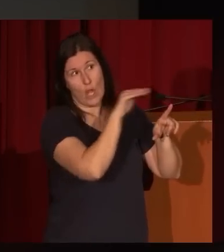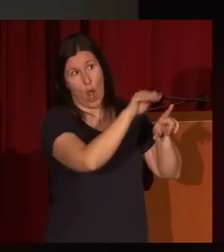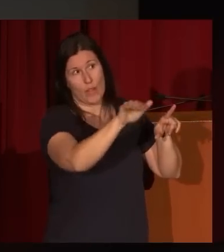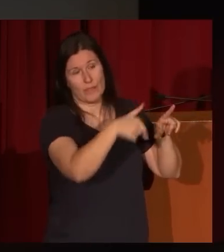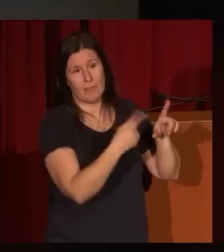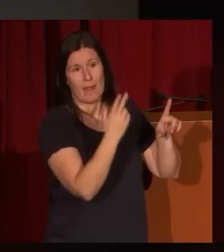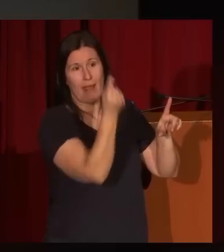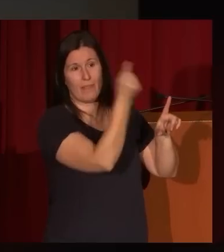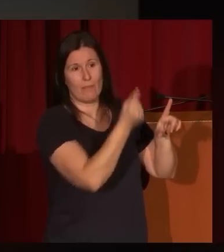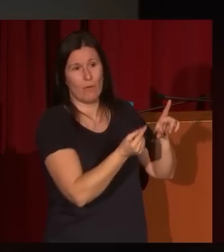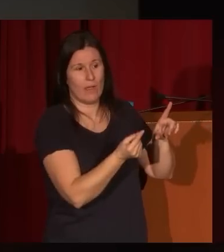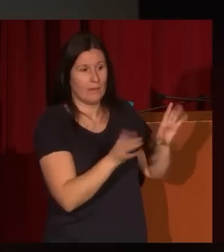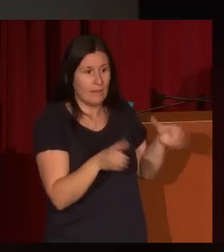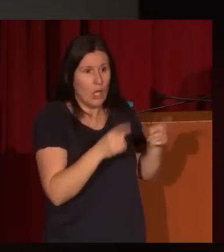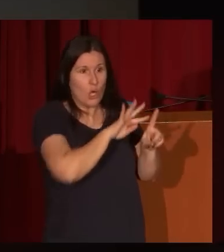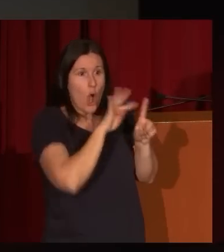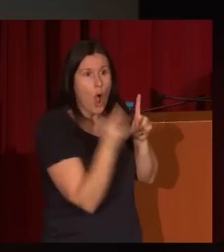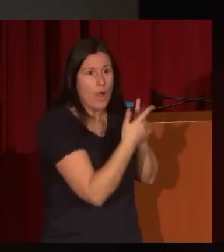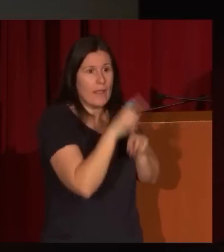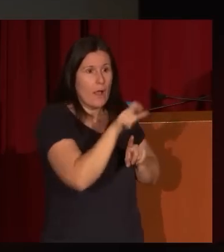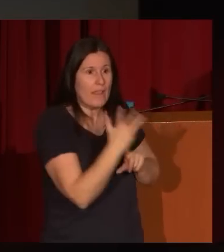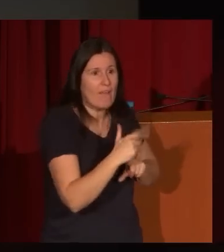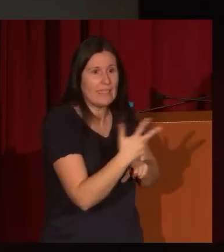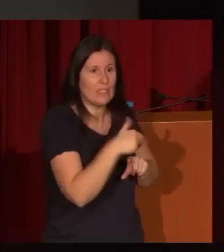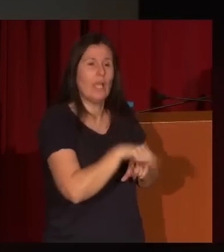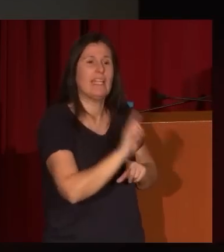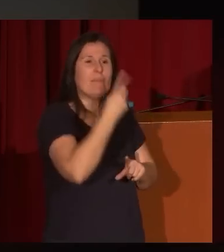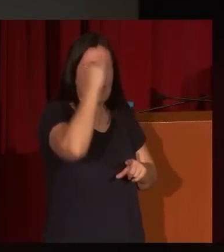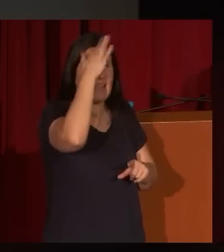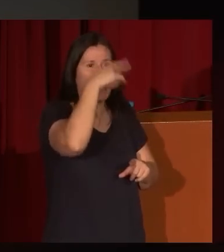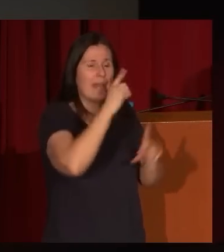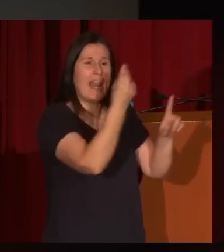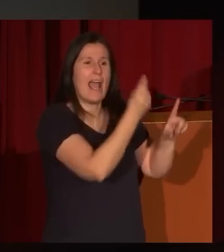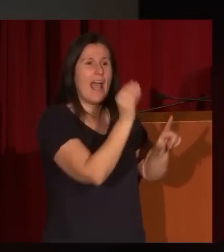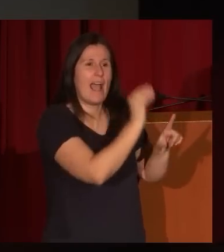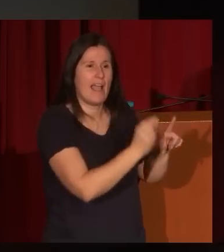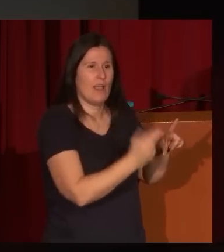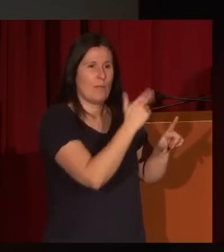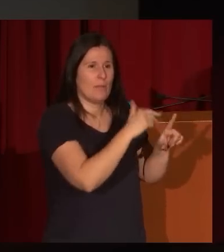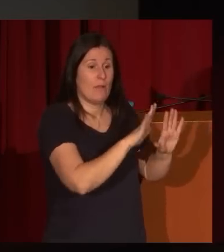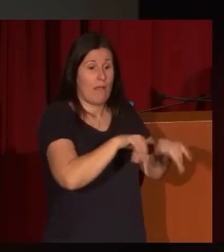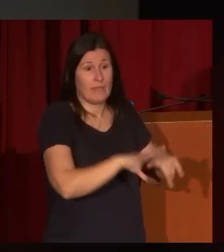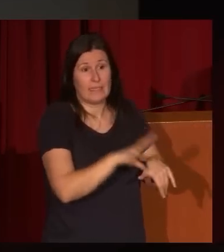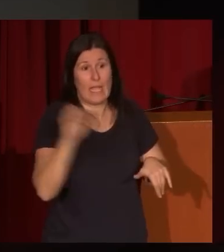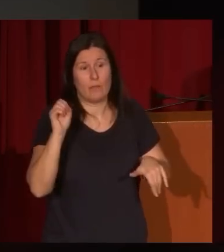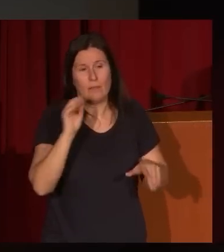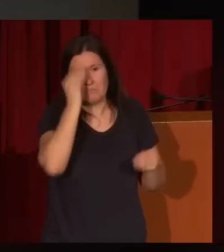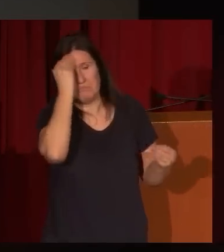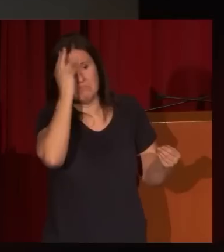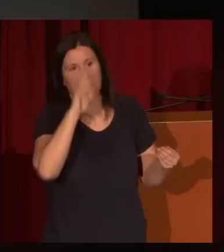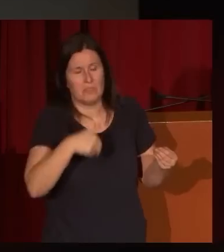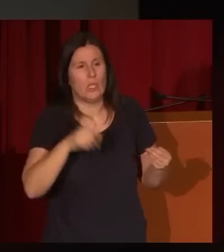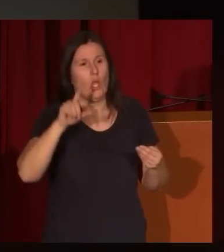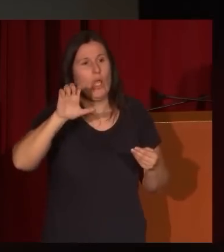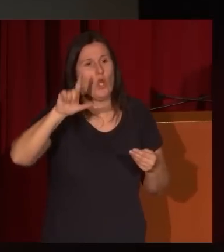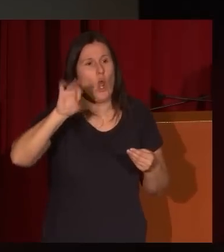rodeado de una serie de bandidos. Esta es la primera idea para esa composición, pero ha sido comprada y se ha sido considerada como obra